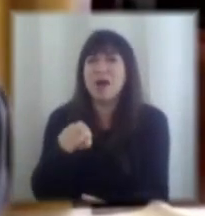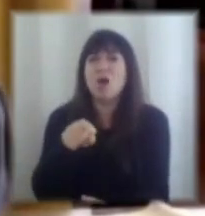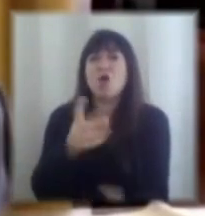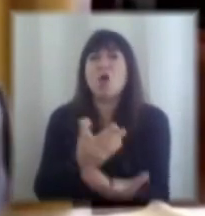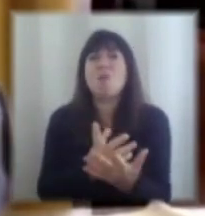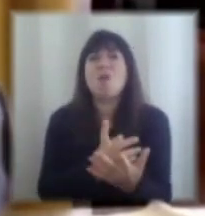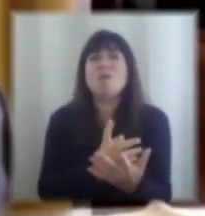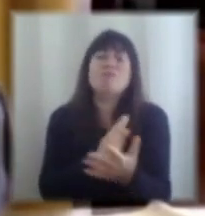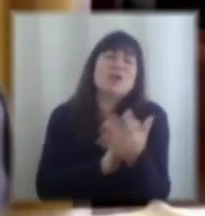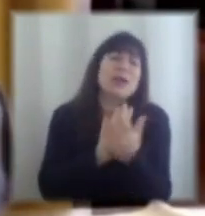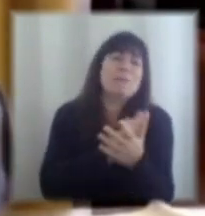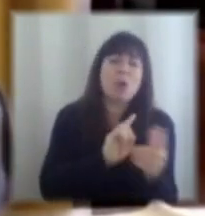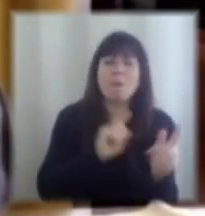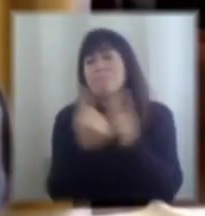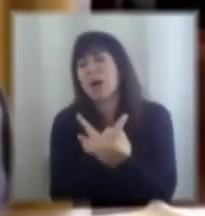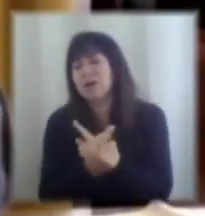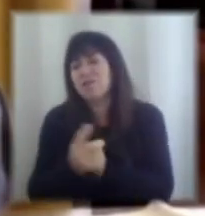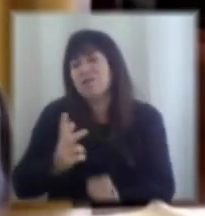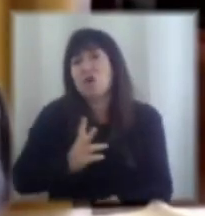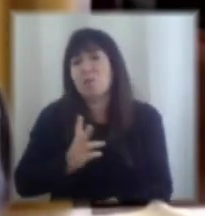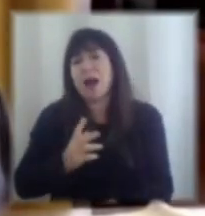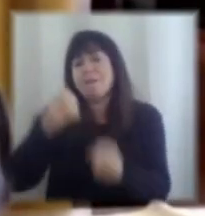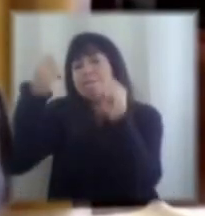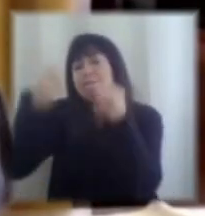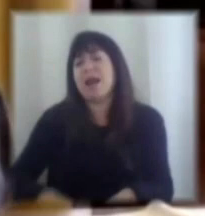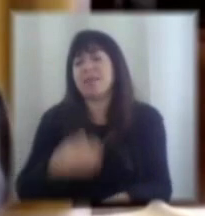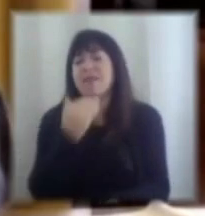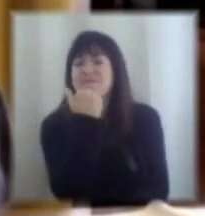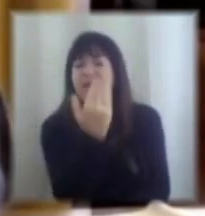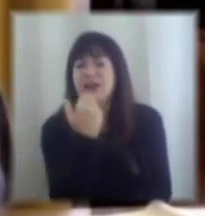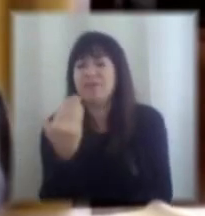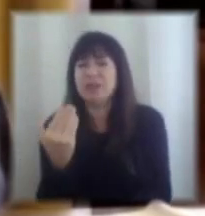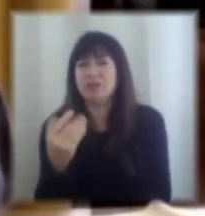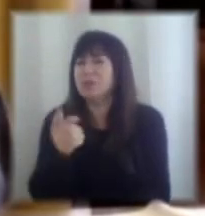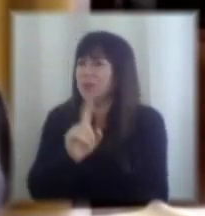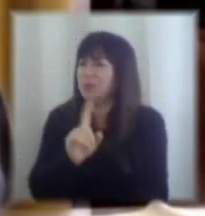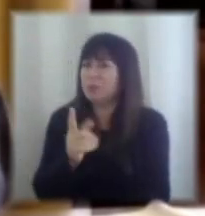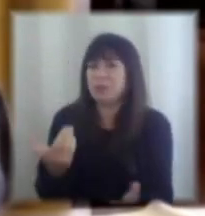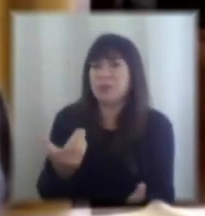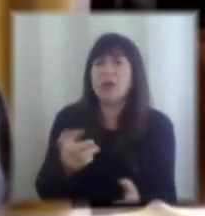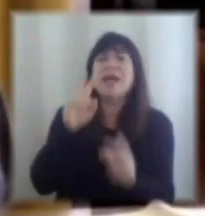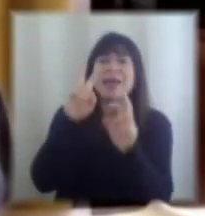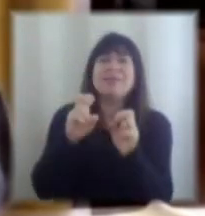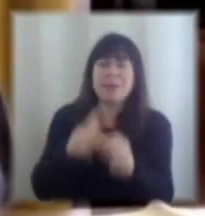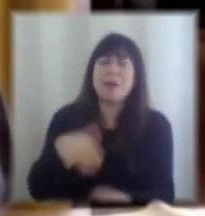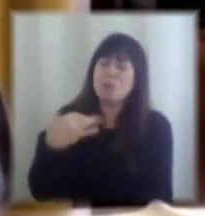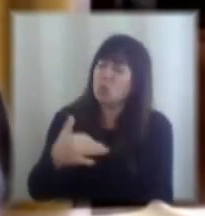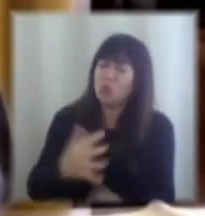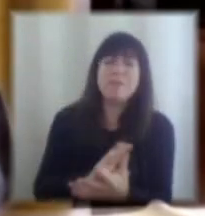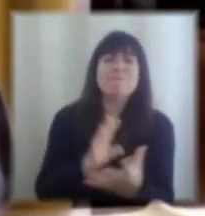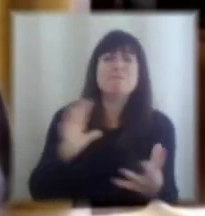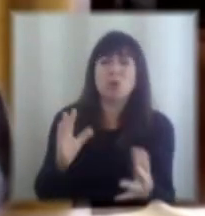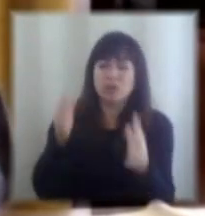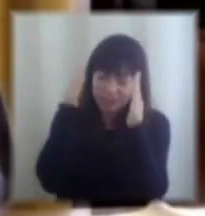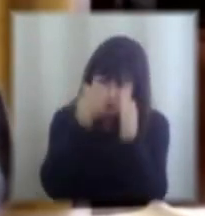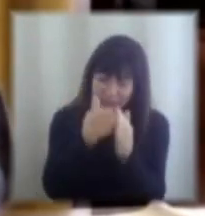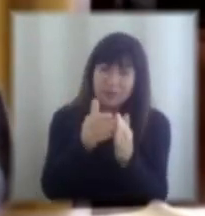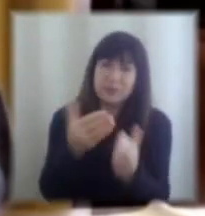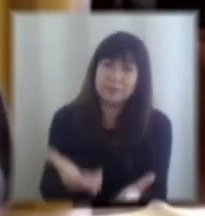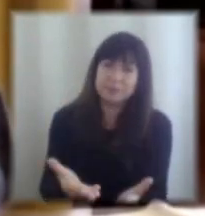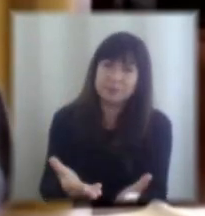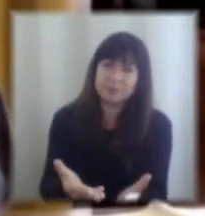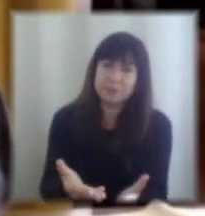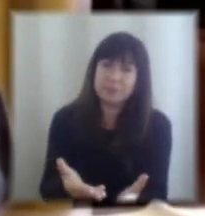pierde una serie de beneficios entonces yo creo que este es un tema de la mayor envergadura de la mayor relevancia piensen